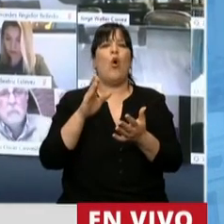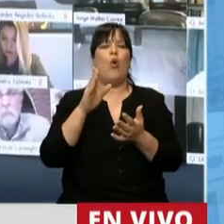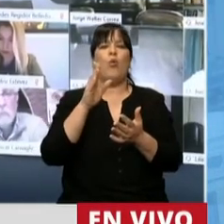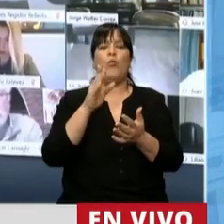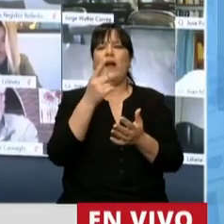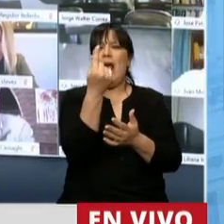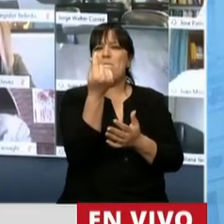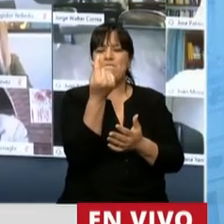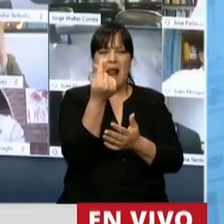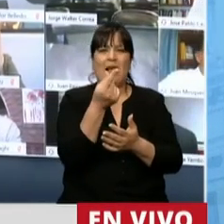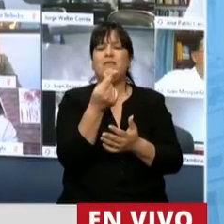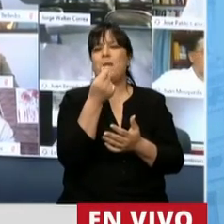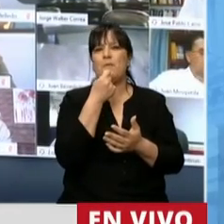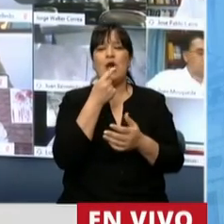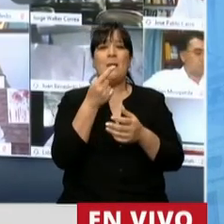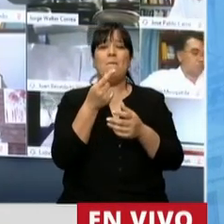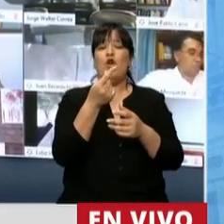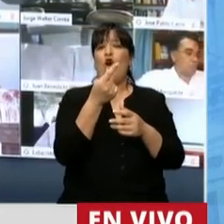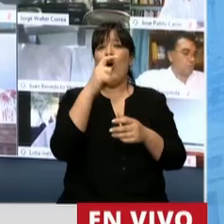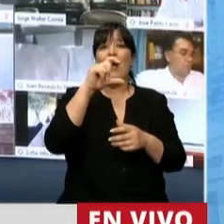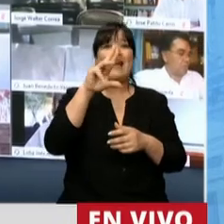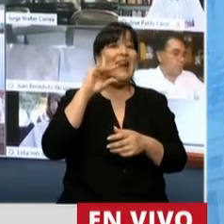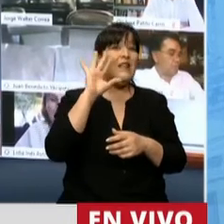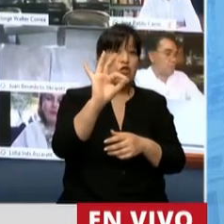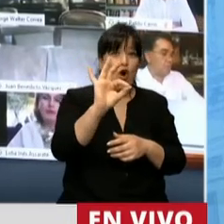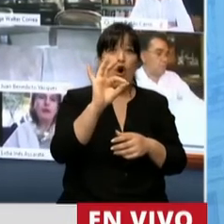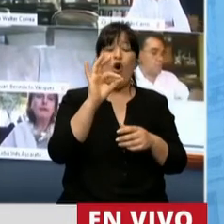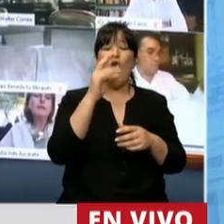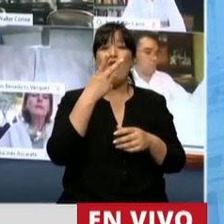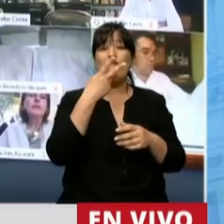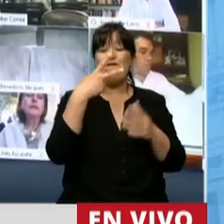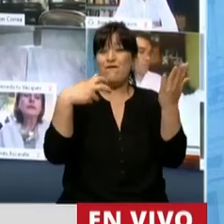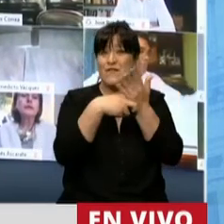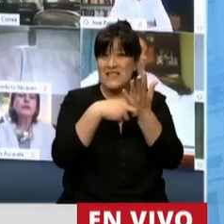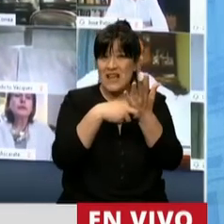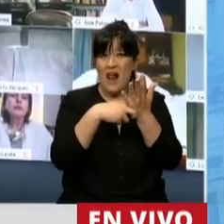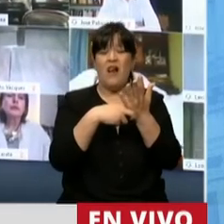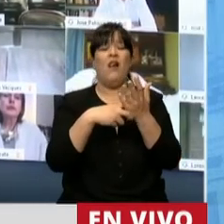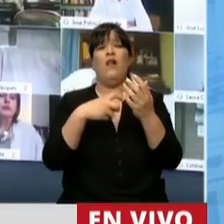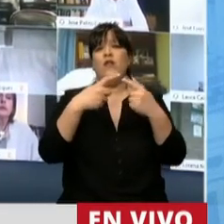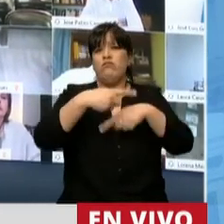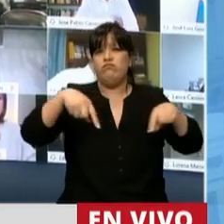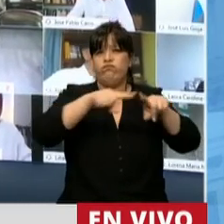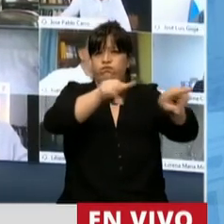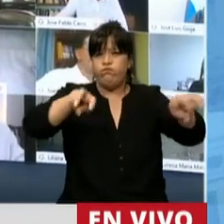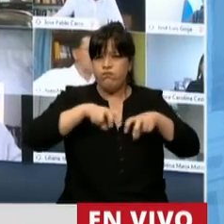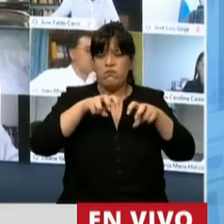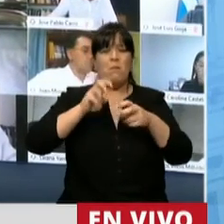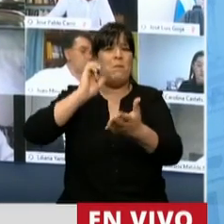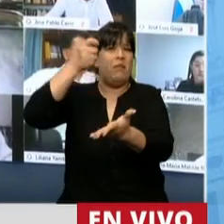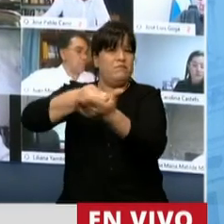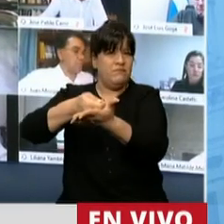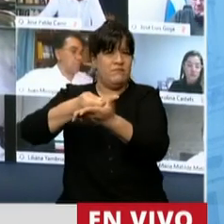que significa convertir en crédito fiscal el 70% de las contribuciones patronales efectivamente pagadas